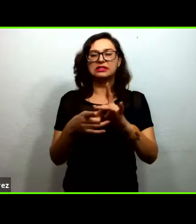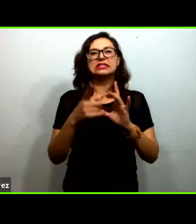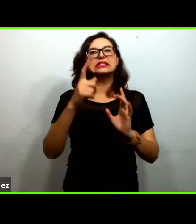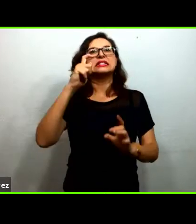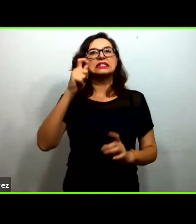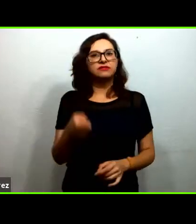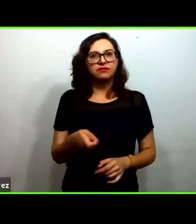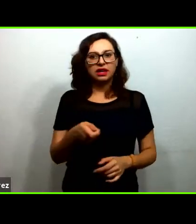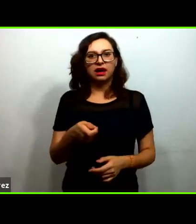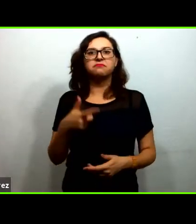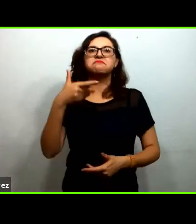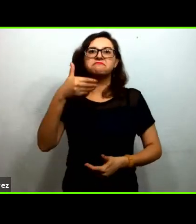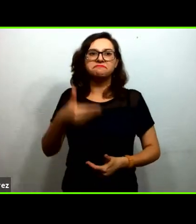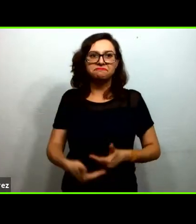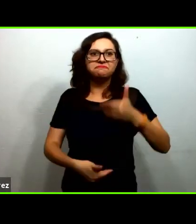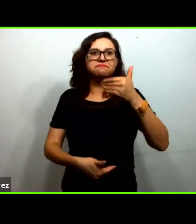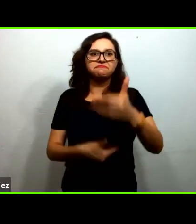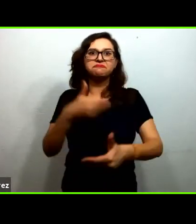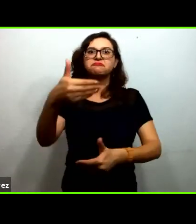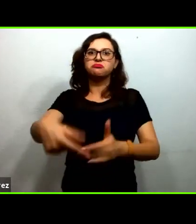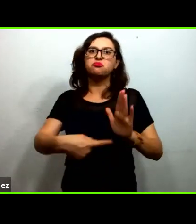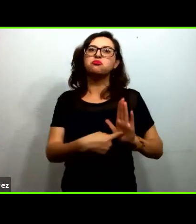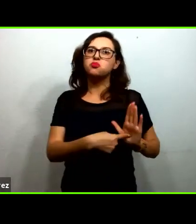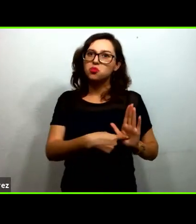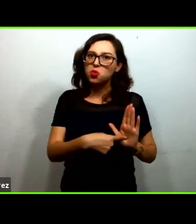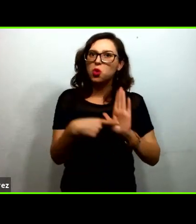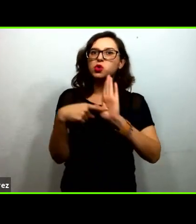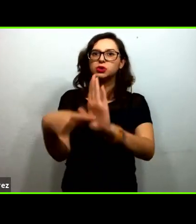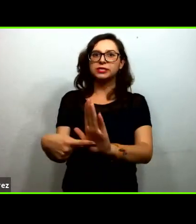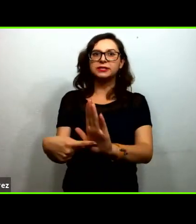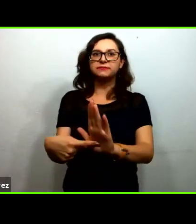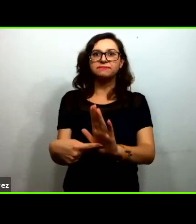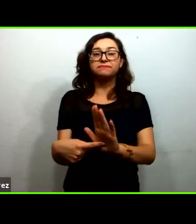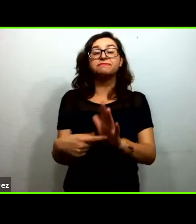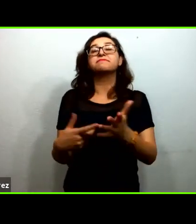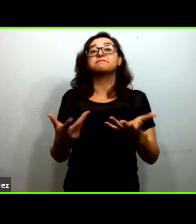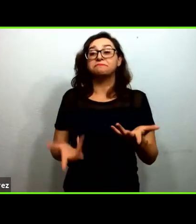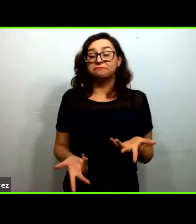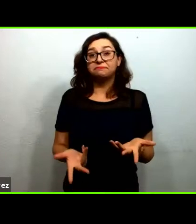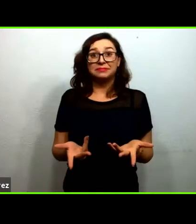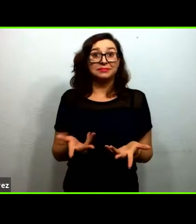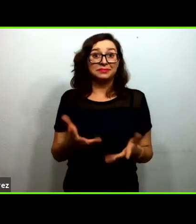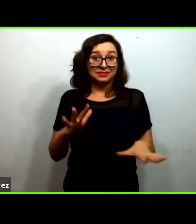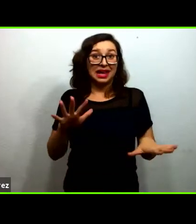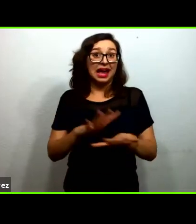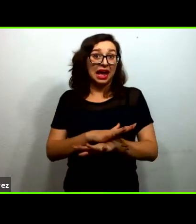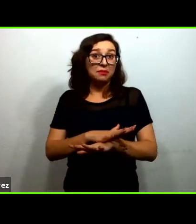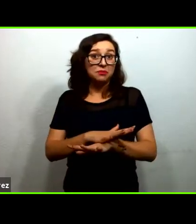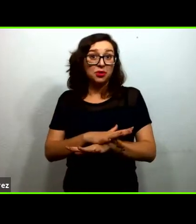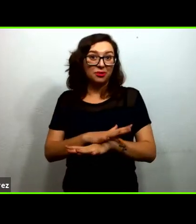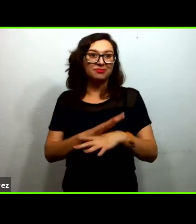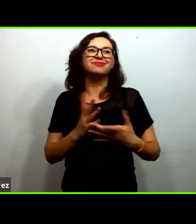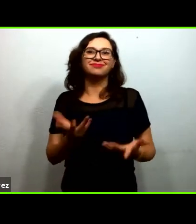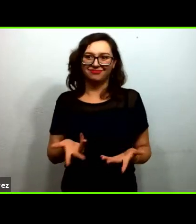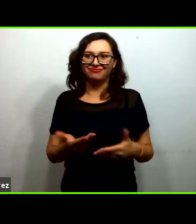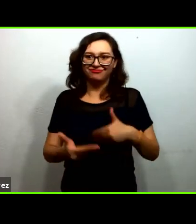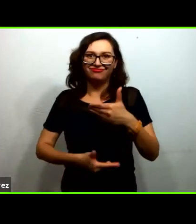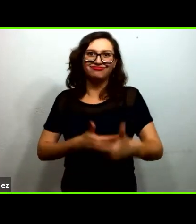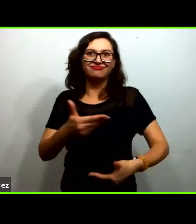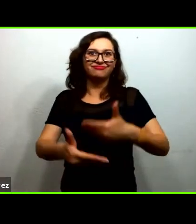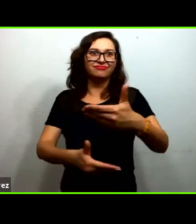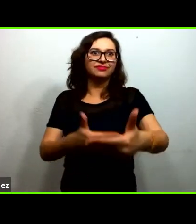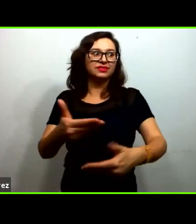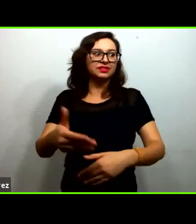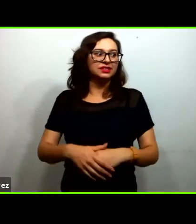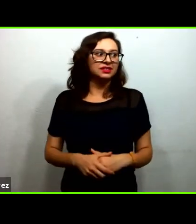avance que llevamos y comentar lo que podría suceder si esa alianza se concreta esa es